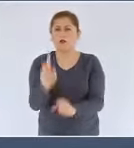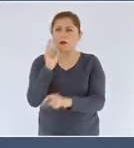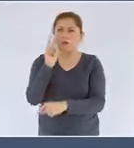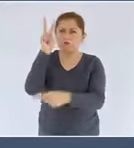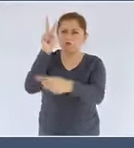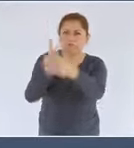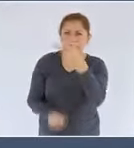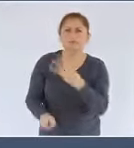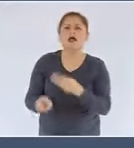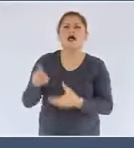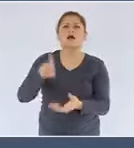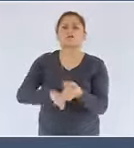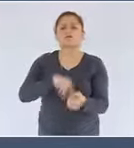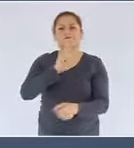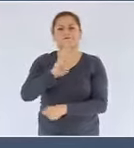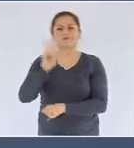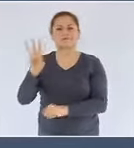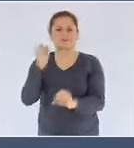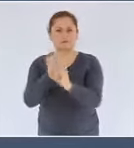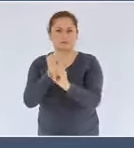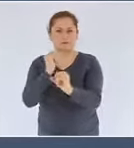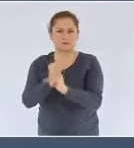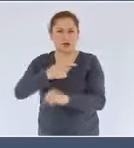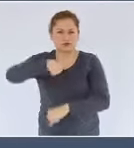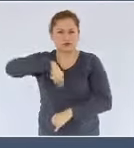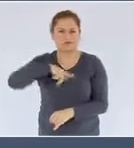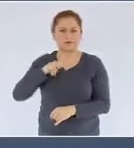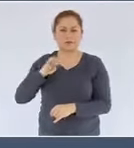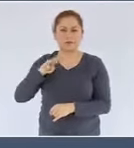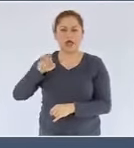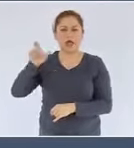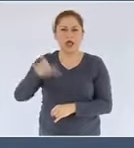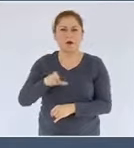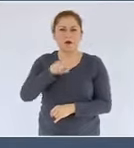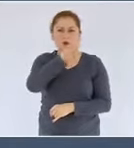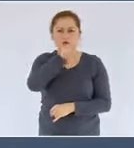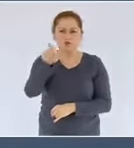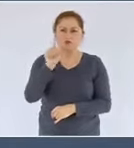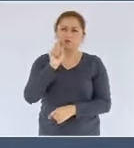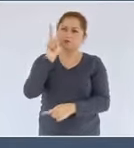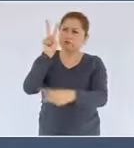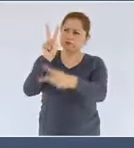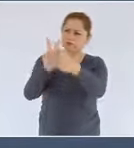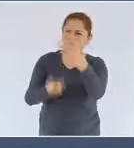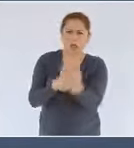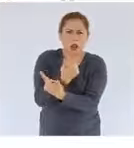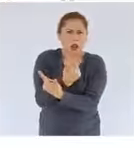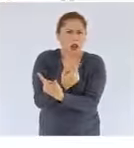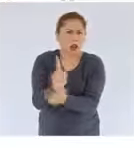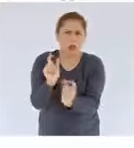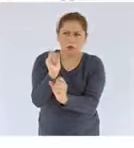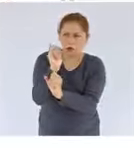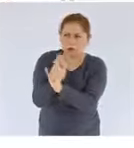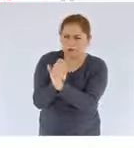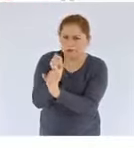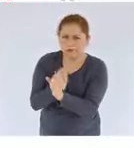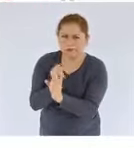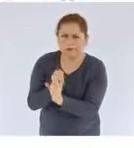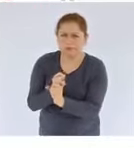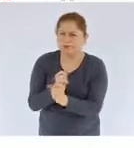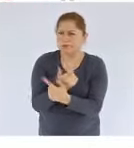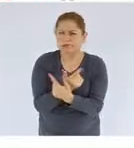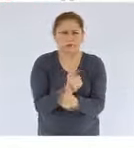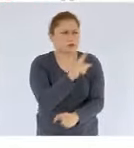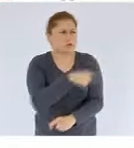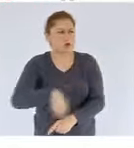y puede ser consultado sin ningún tipo de restricción por cualquier persona